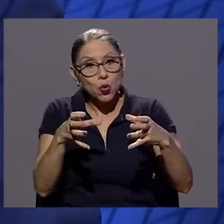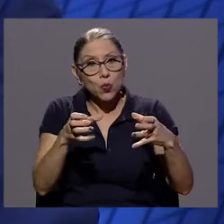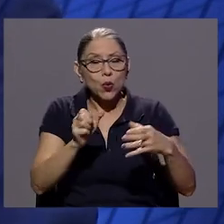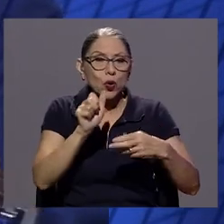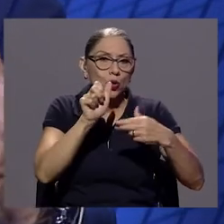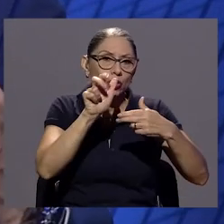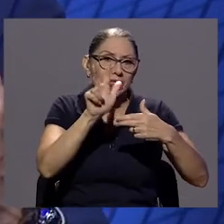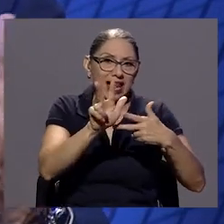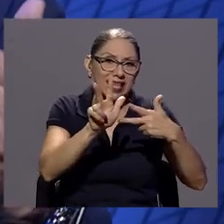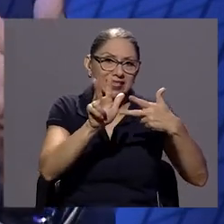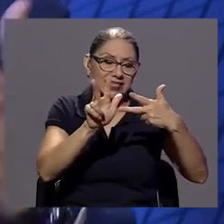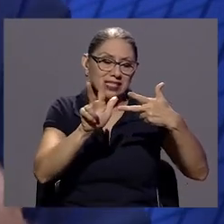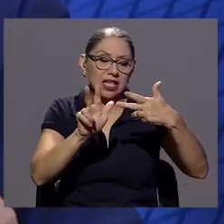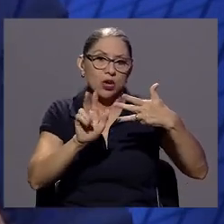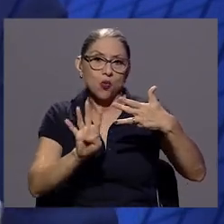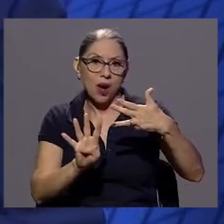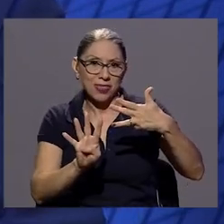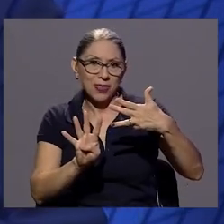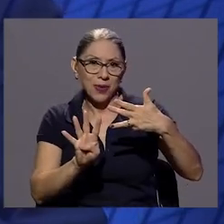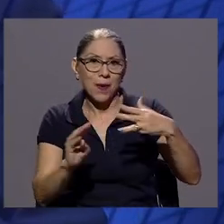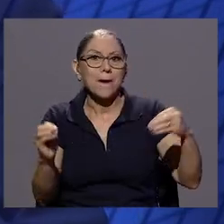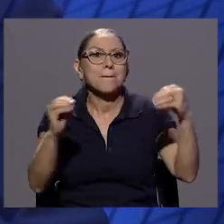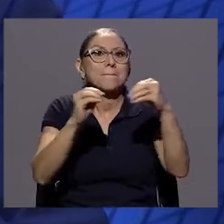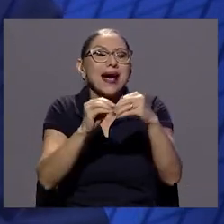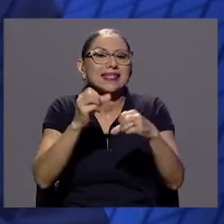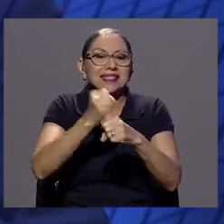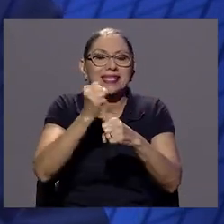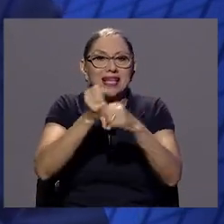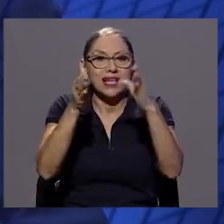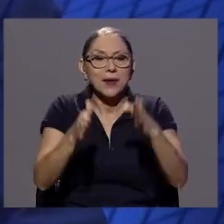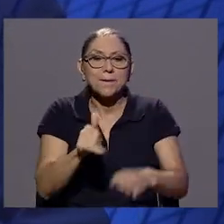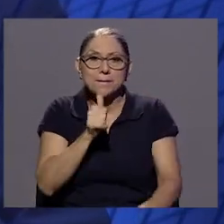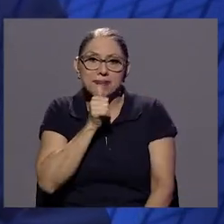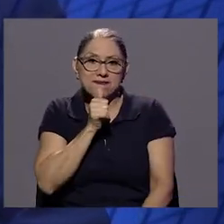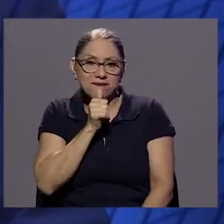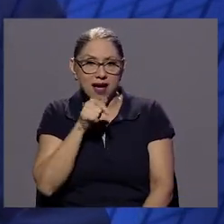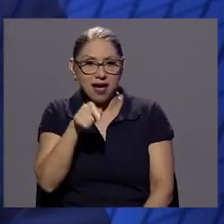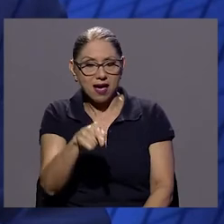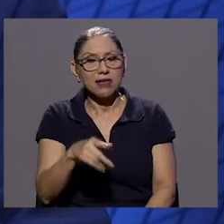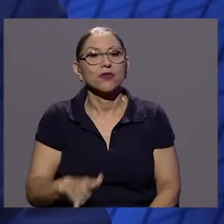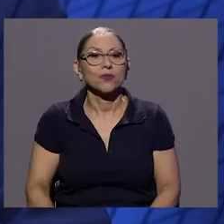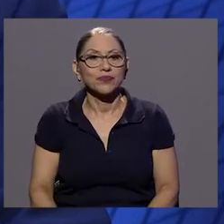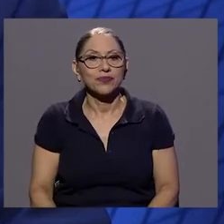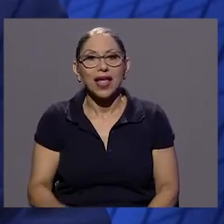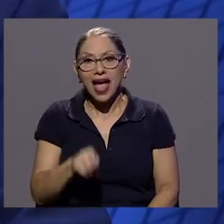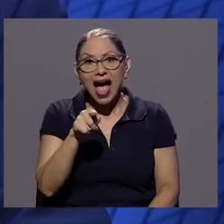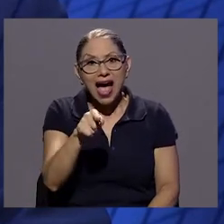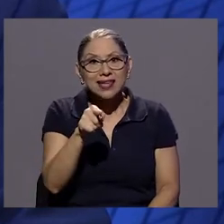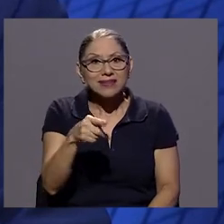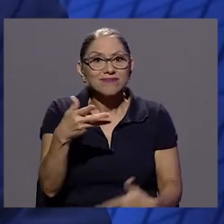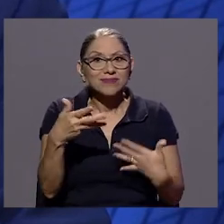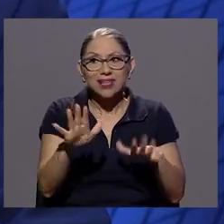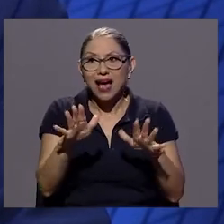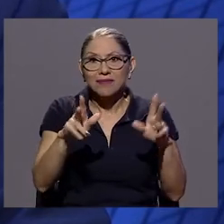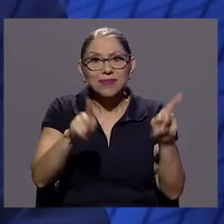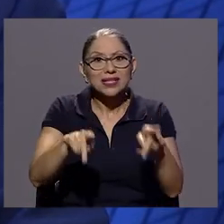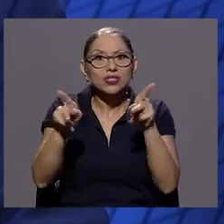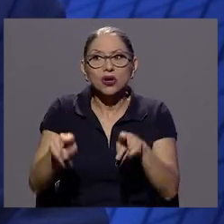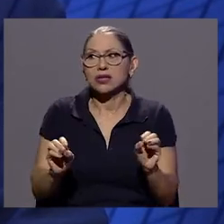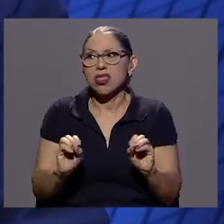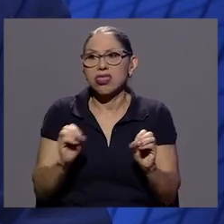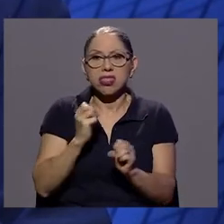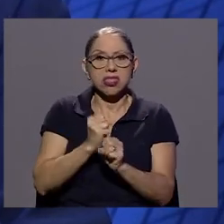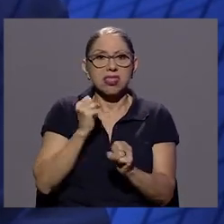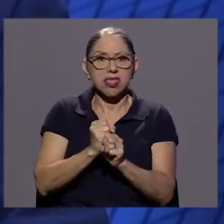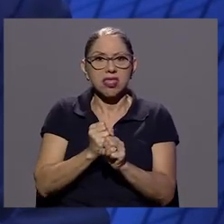esos grupos 3 y 4 son más de personas del sector privado. Ahí ya la presencia de personas desempleadas